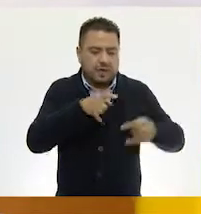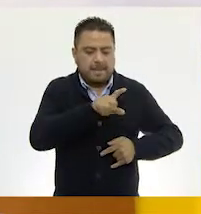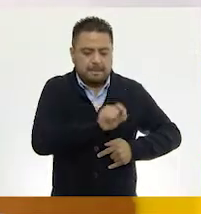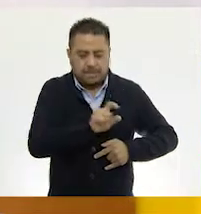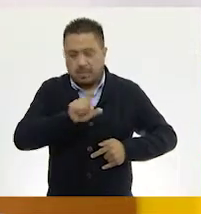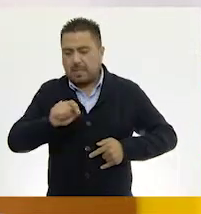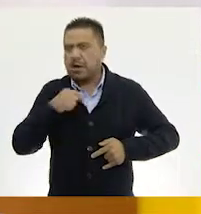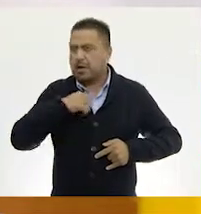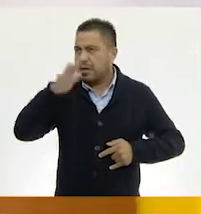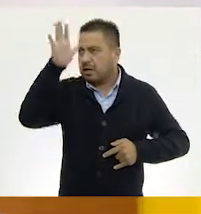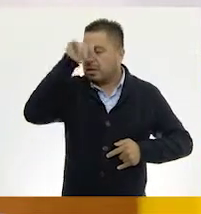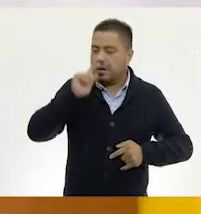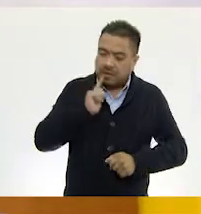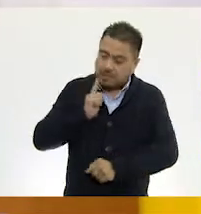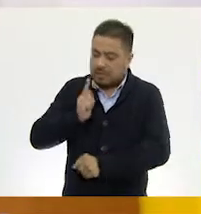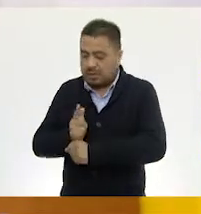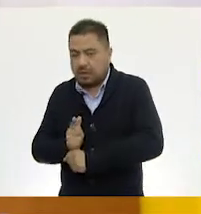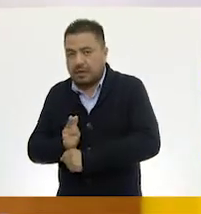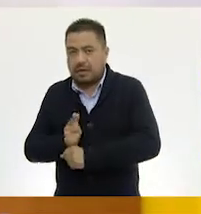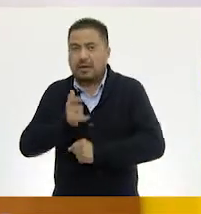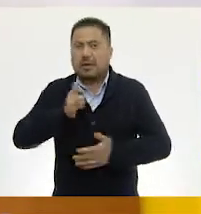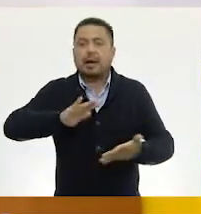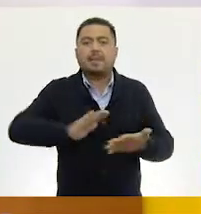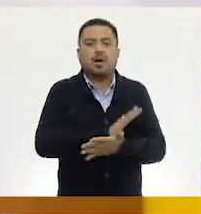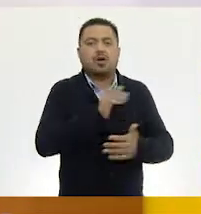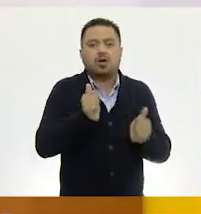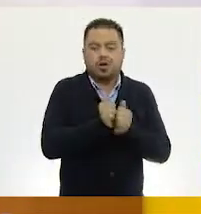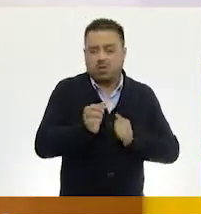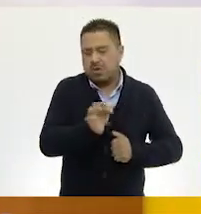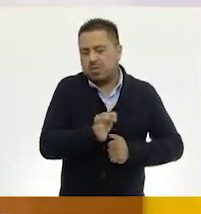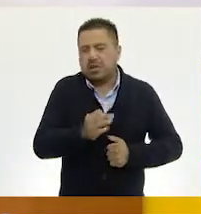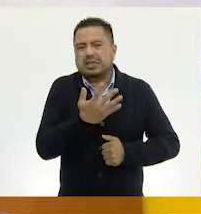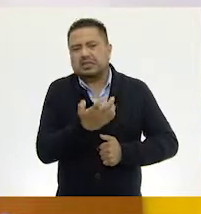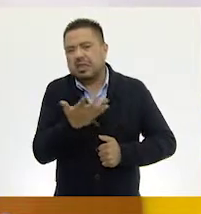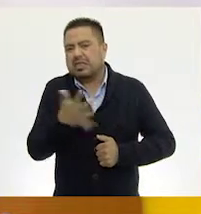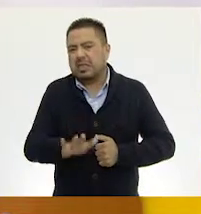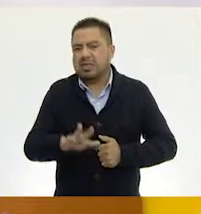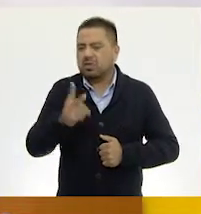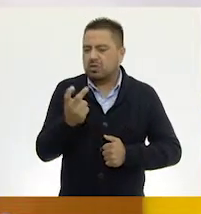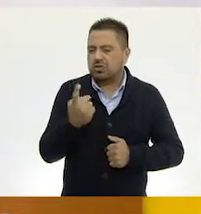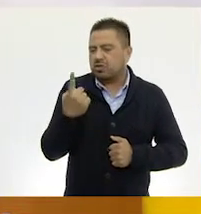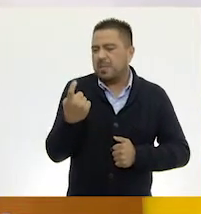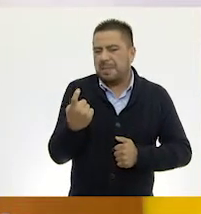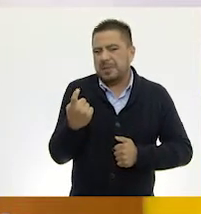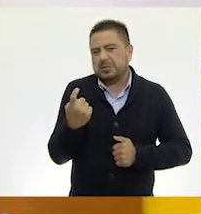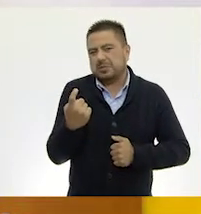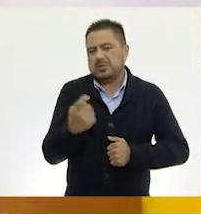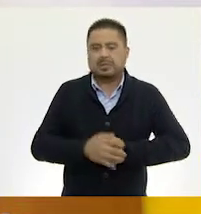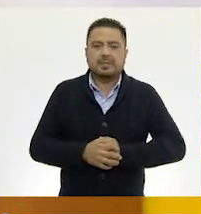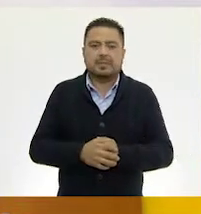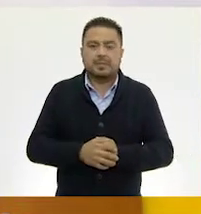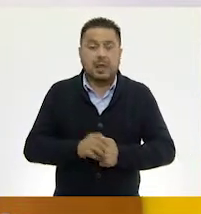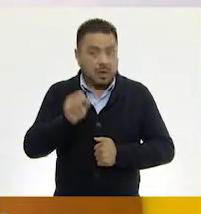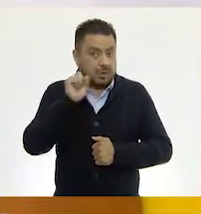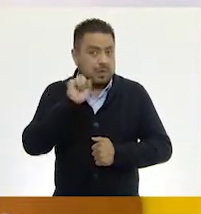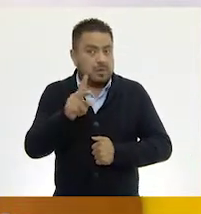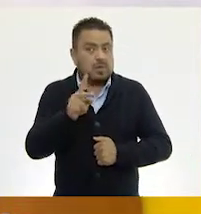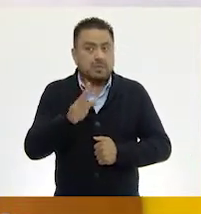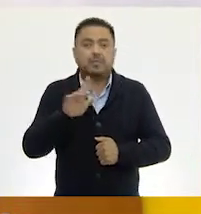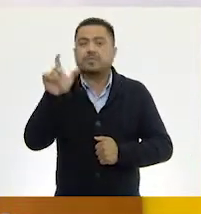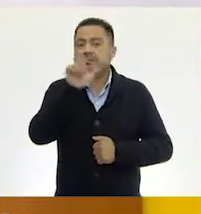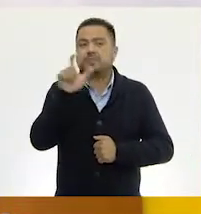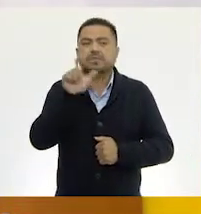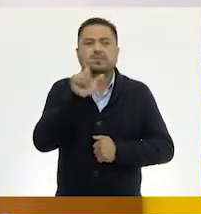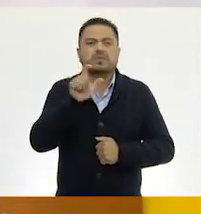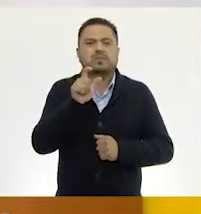pesos. Recuerdo, dos billetes de 20 pesos. Y se quedó con monedas de 5 pesos, de 10, de 2 y de 1 peso. ¿Ok? Al